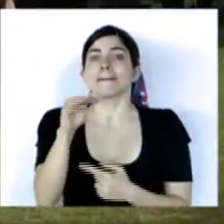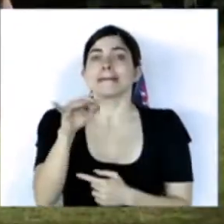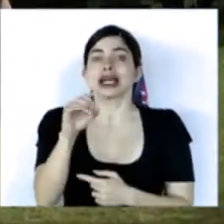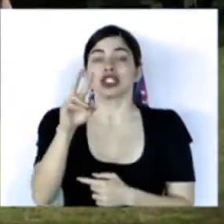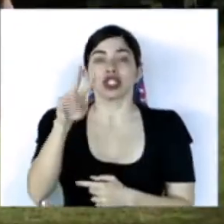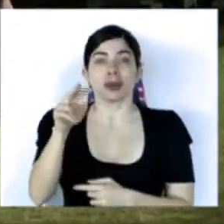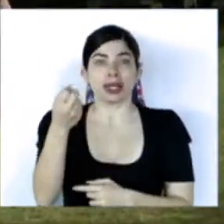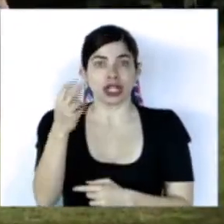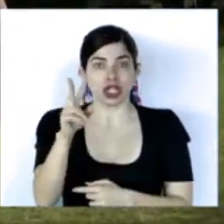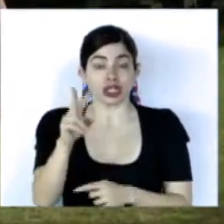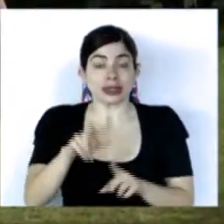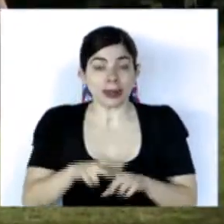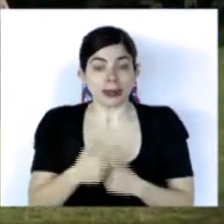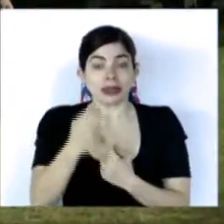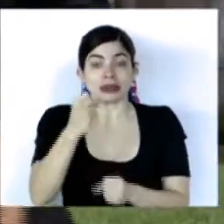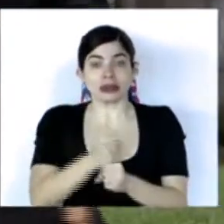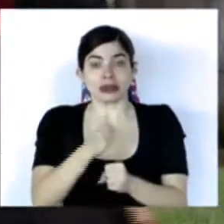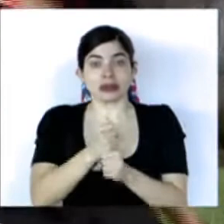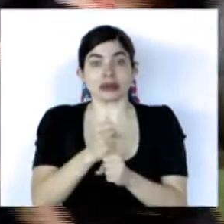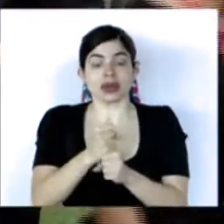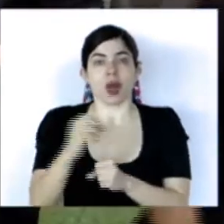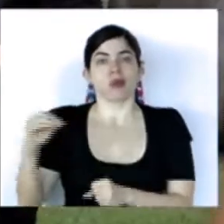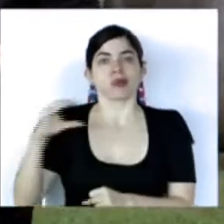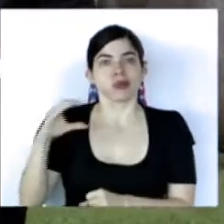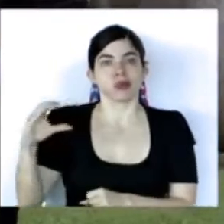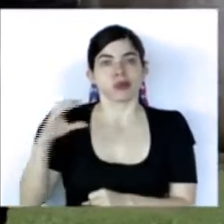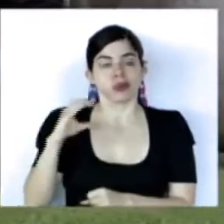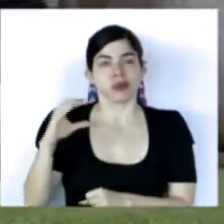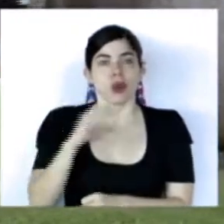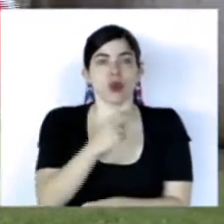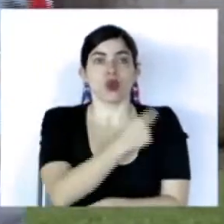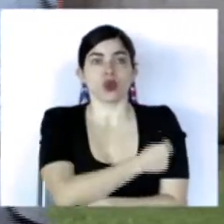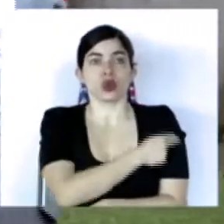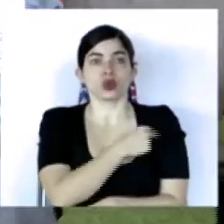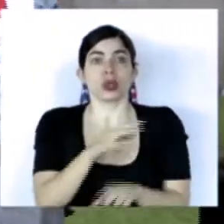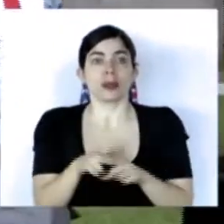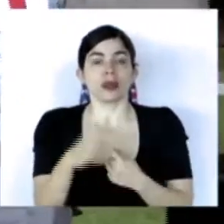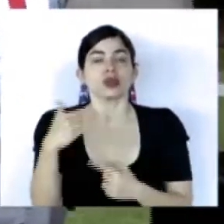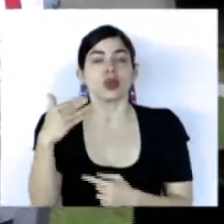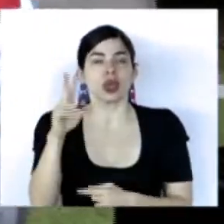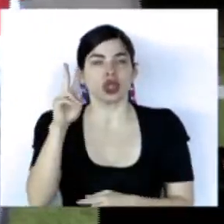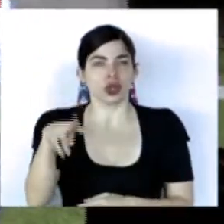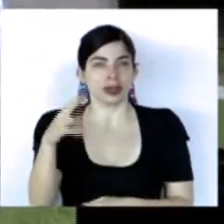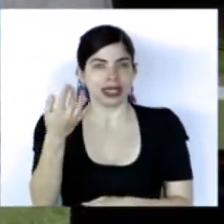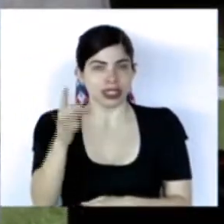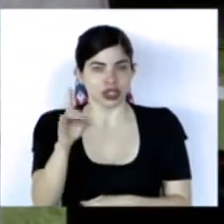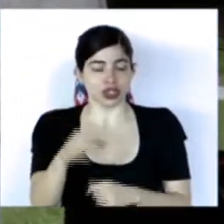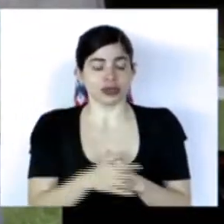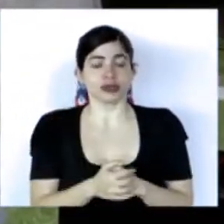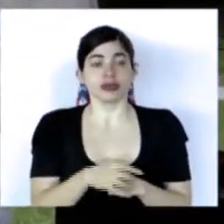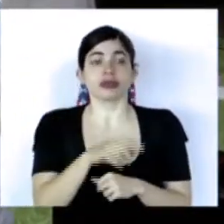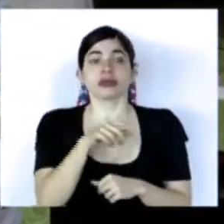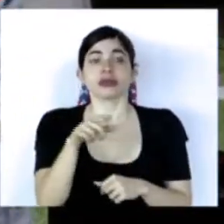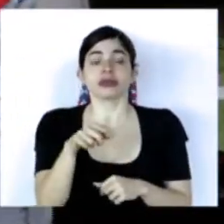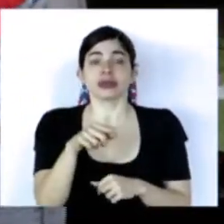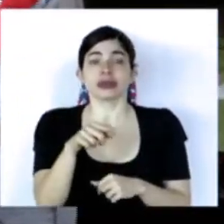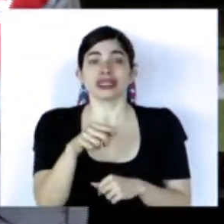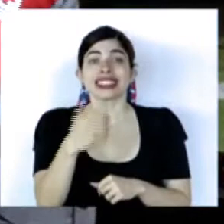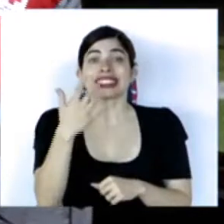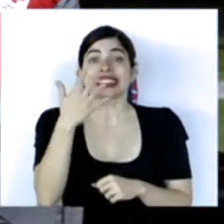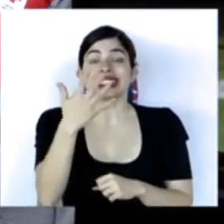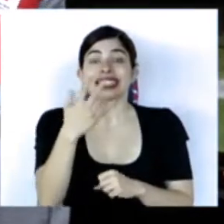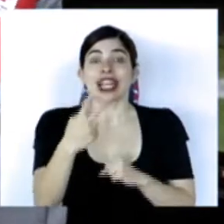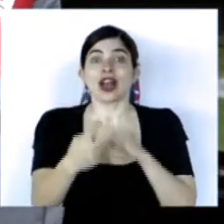e inicia su labor como funcionaria asalariada de la Cruz Roja Costarricense en el 2018 ha estado helada cinco